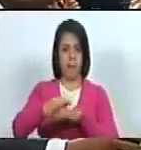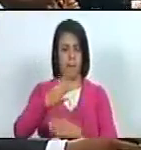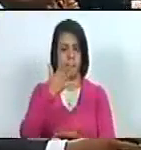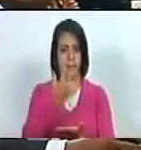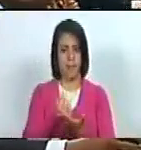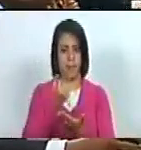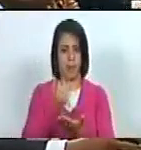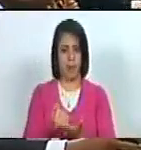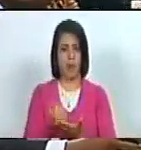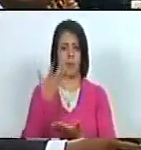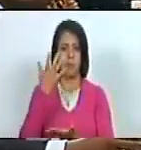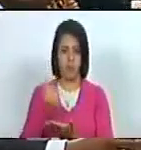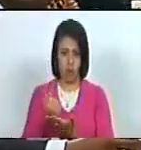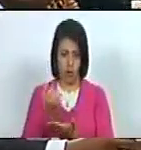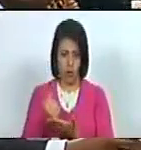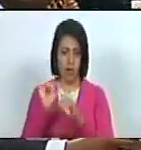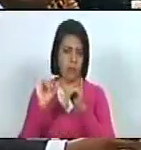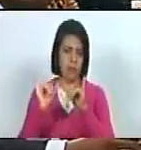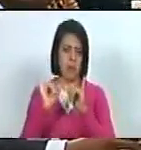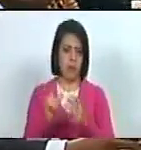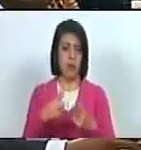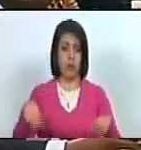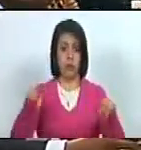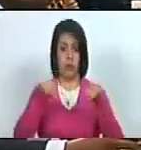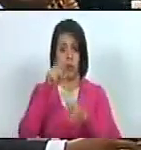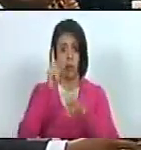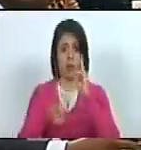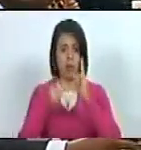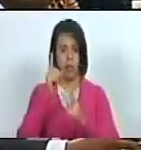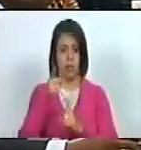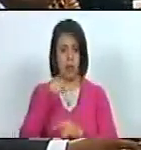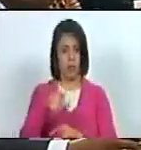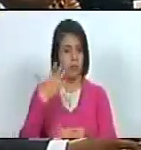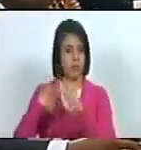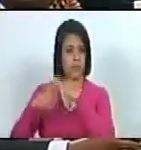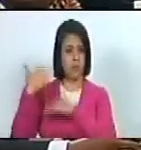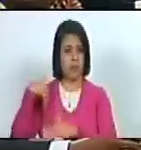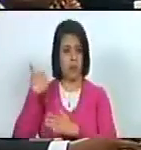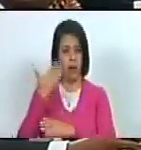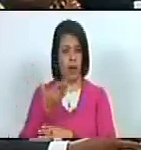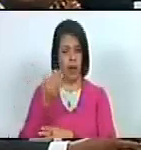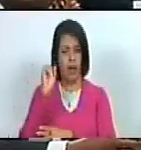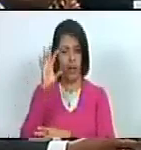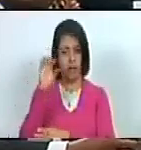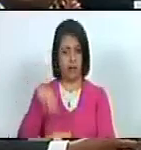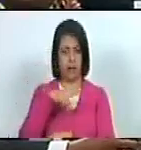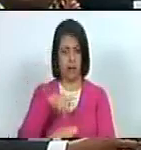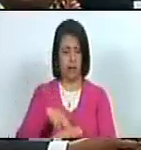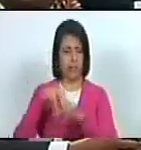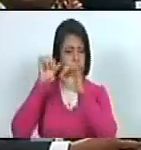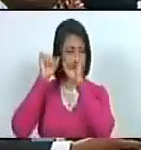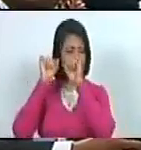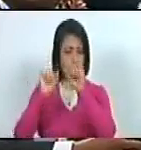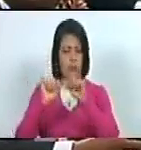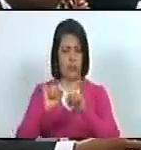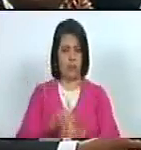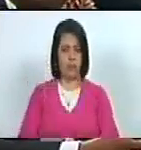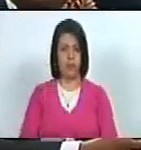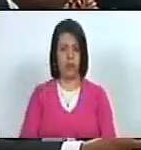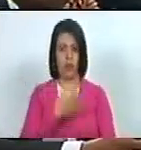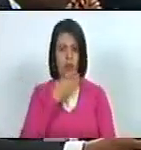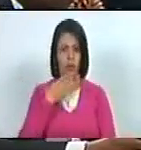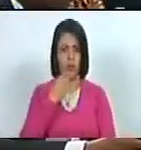Maturín del estado de Monagas, sucedió algo que desde acá, desde la Asamblea Nacional, lo repudiamos como